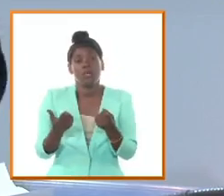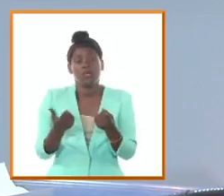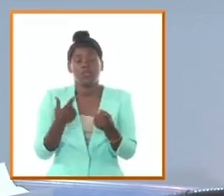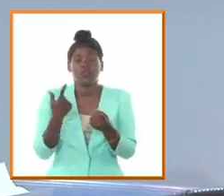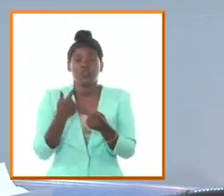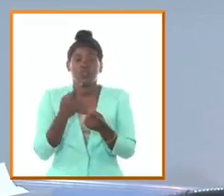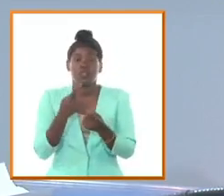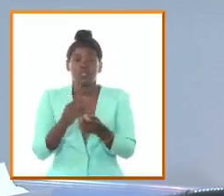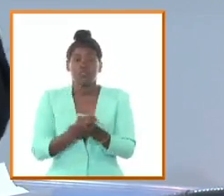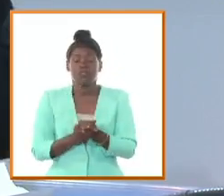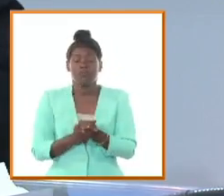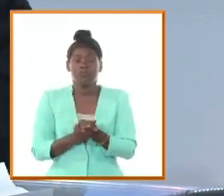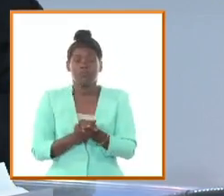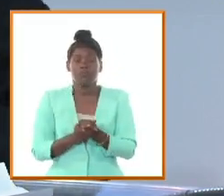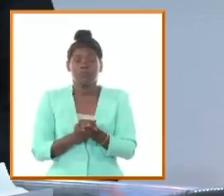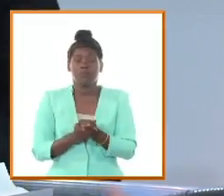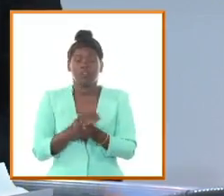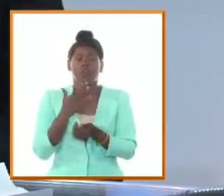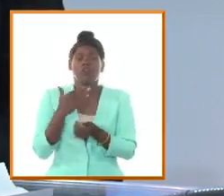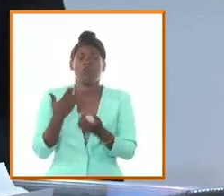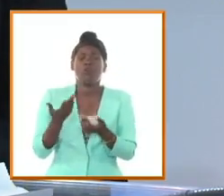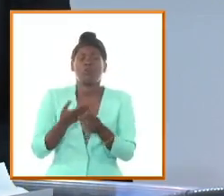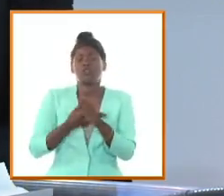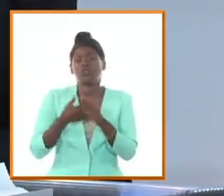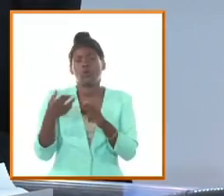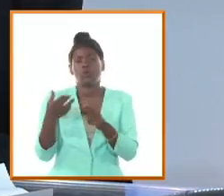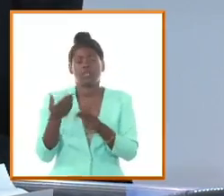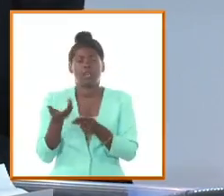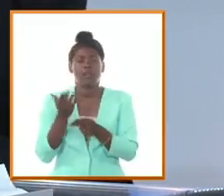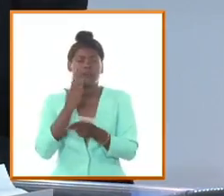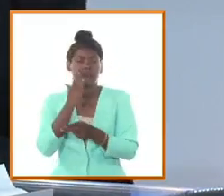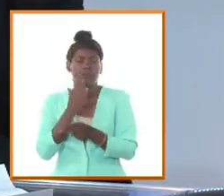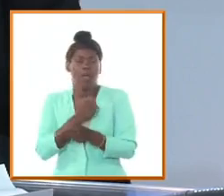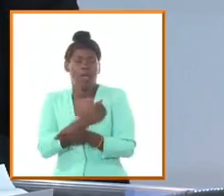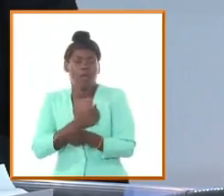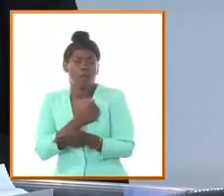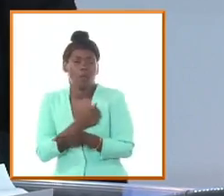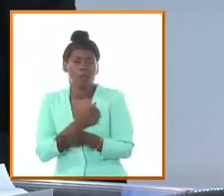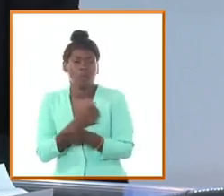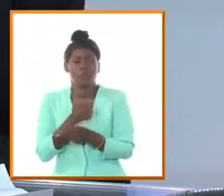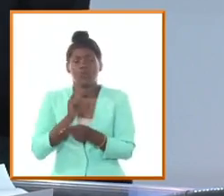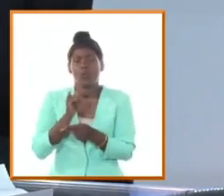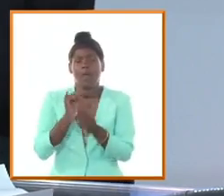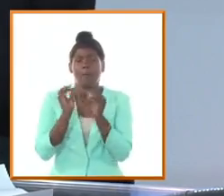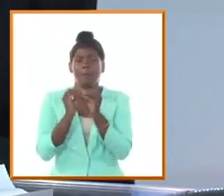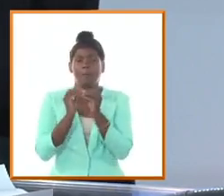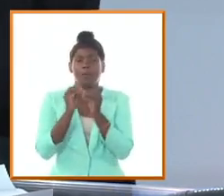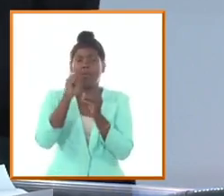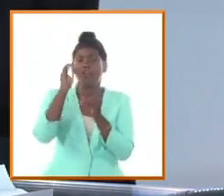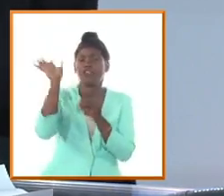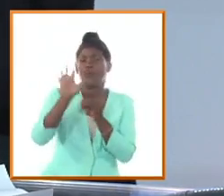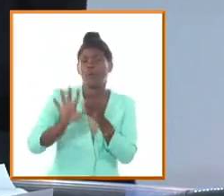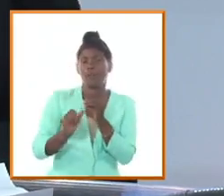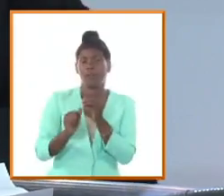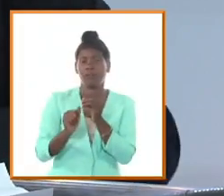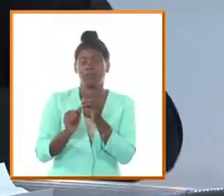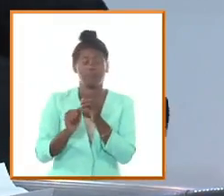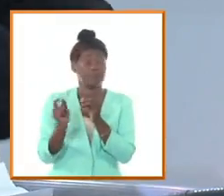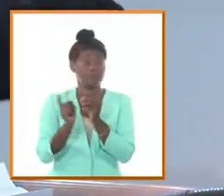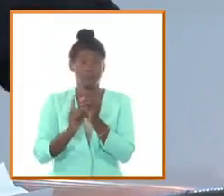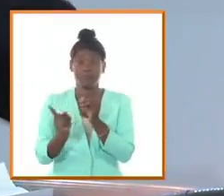está el clásico de Romeo y Julieta y que falta nos haría la novela de Ignacio y Amalia